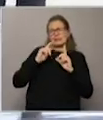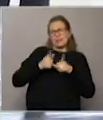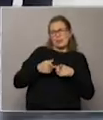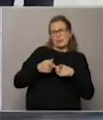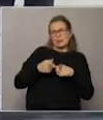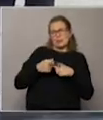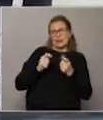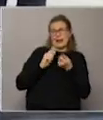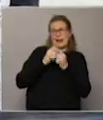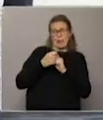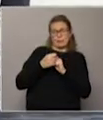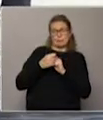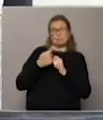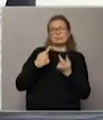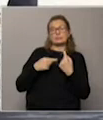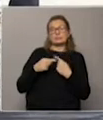de tipo de cambio.